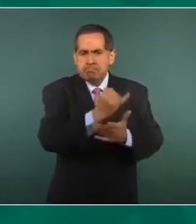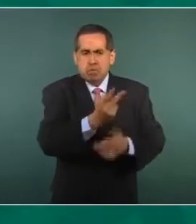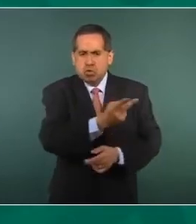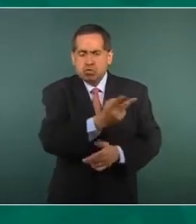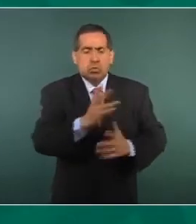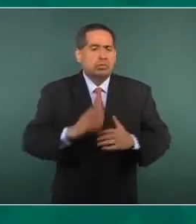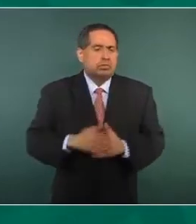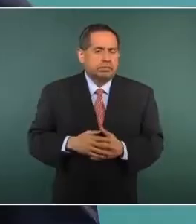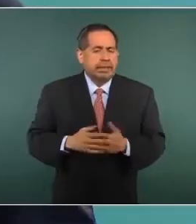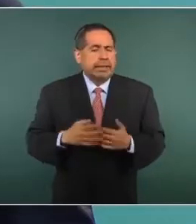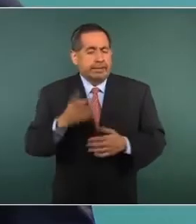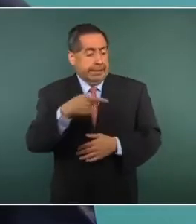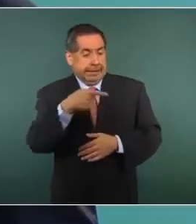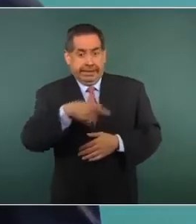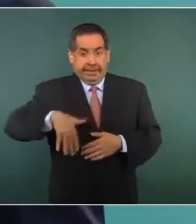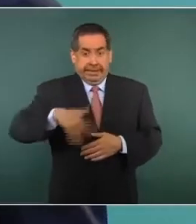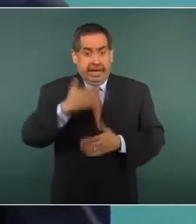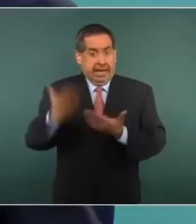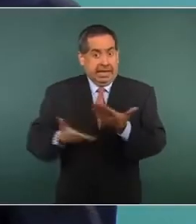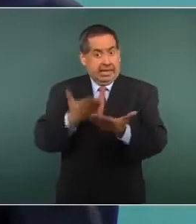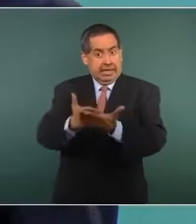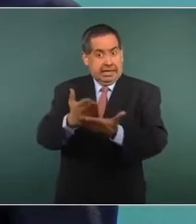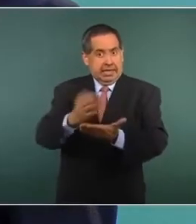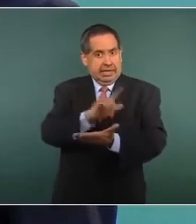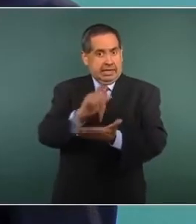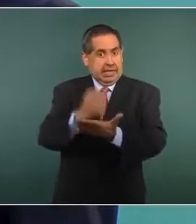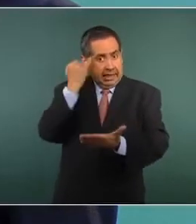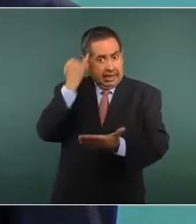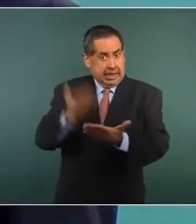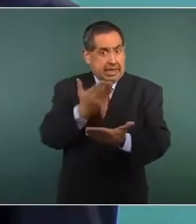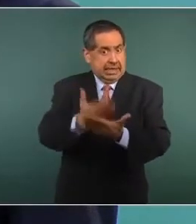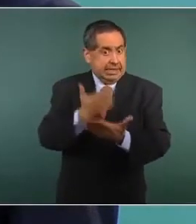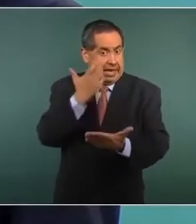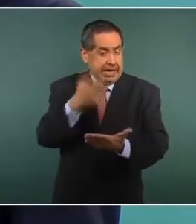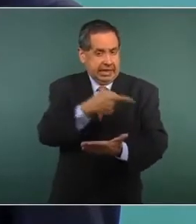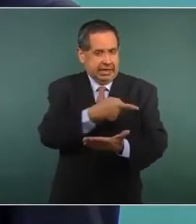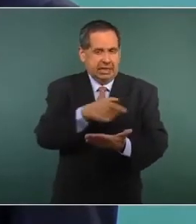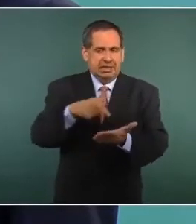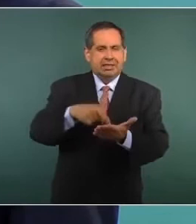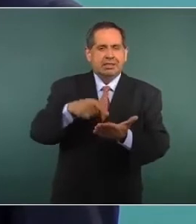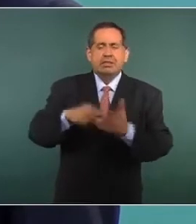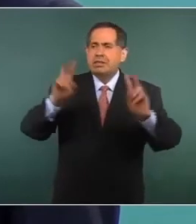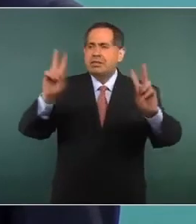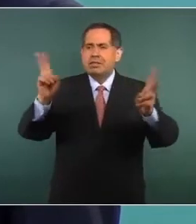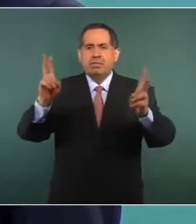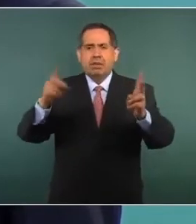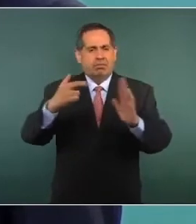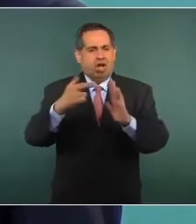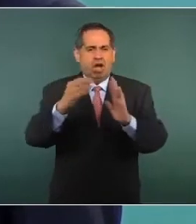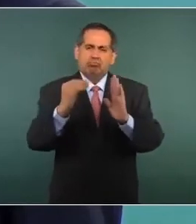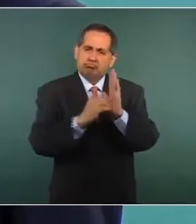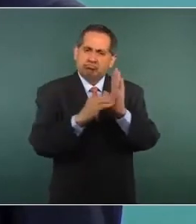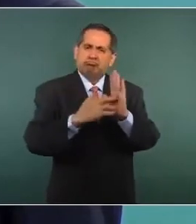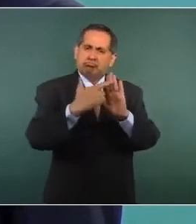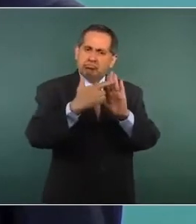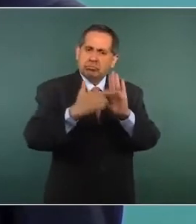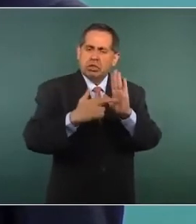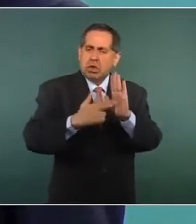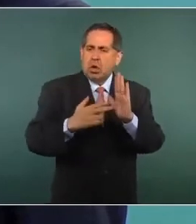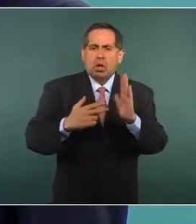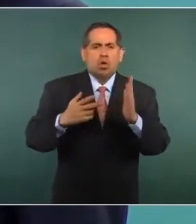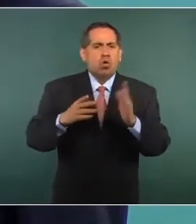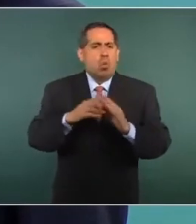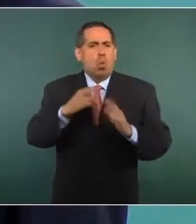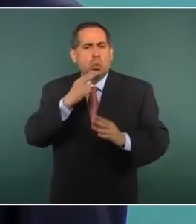esta iniciativa sobre la regulación, el uso con